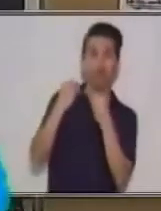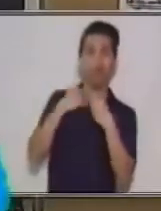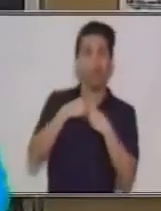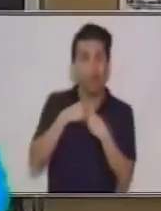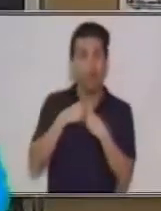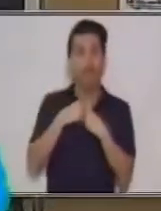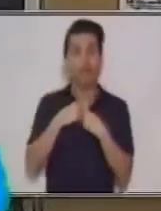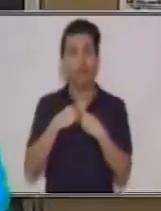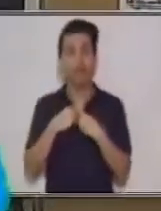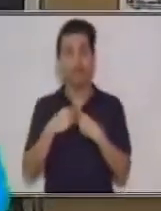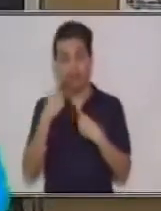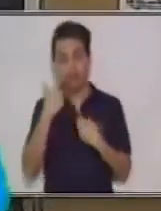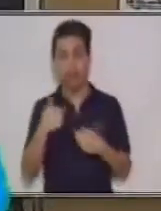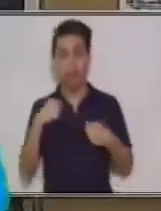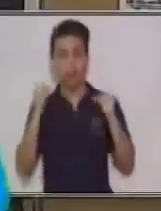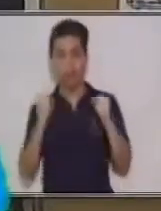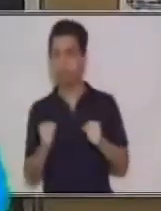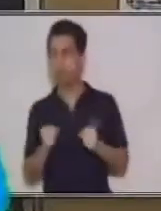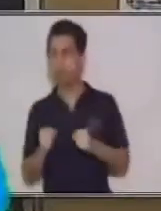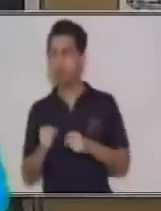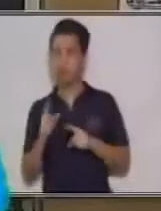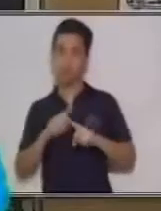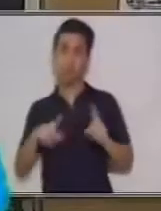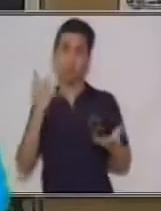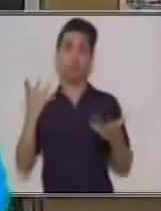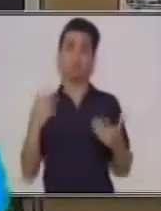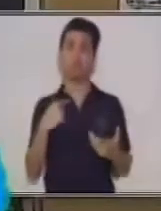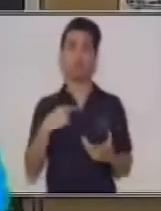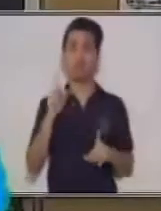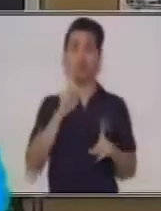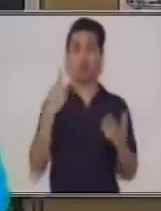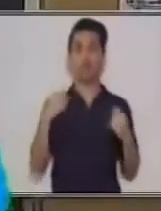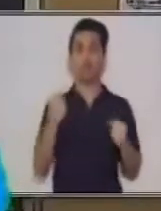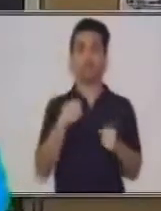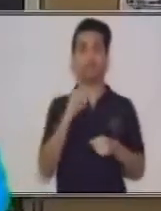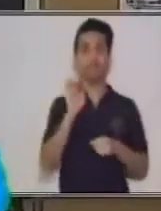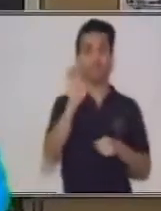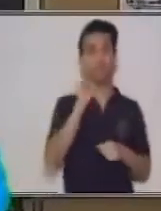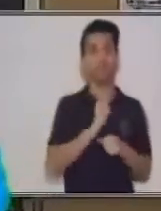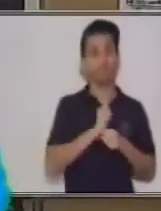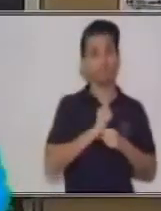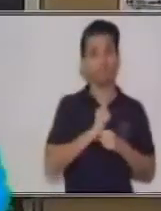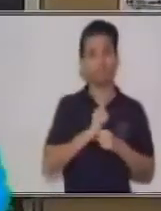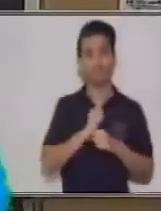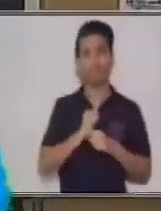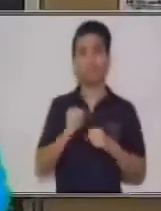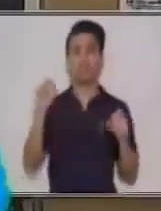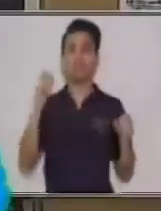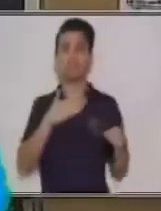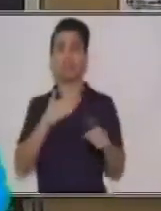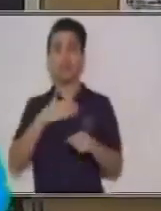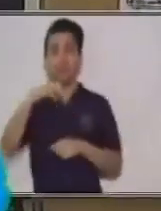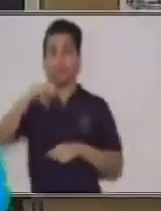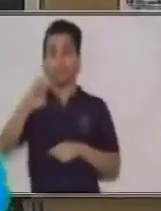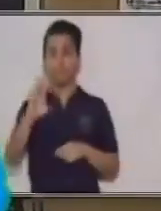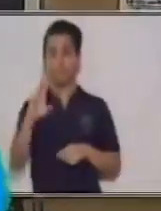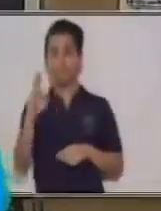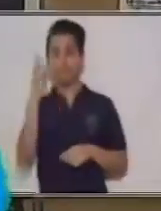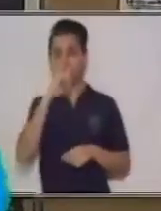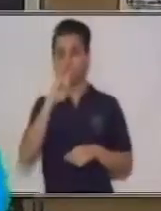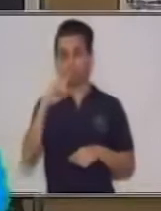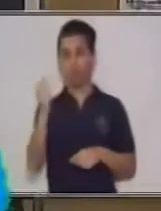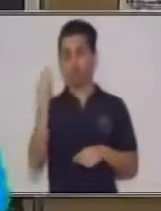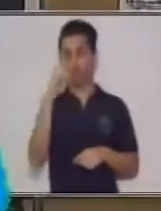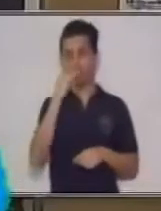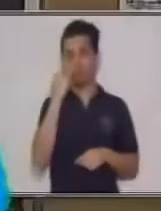esto me costó. Pero, ¿qué tal si yo no lo hice? Simplemente estoy utilizando la persuasión, el mensaje